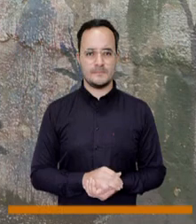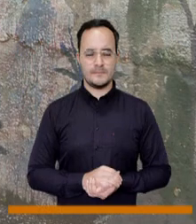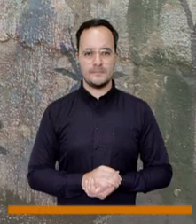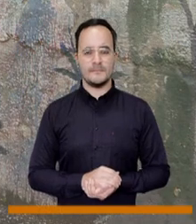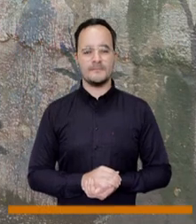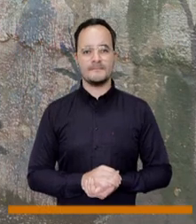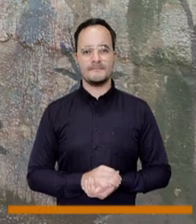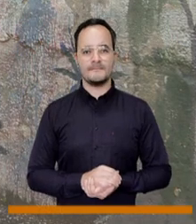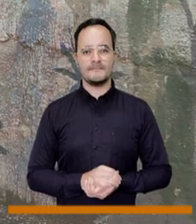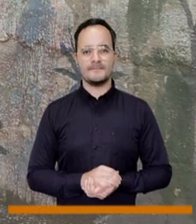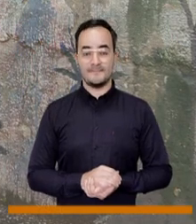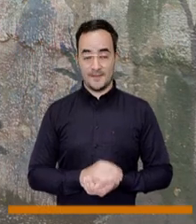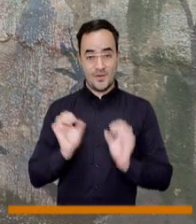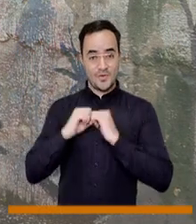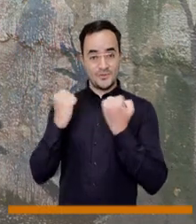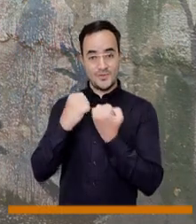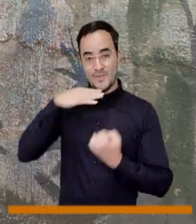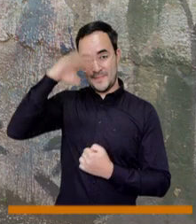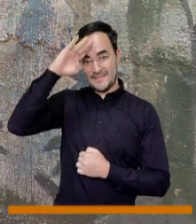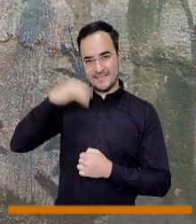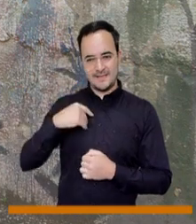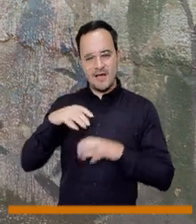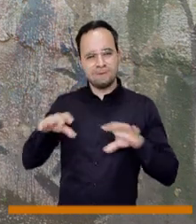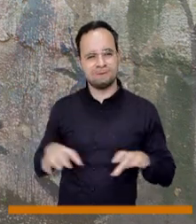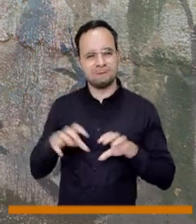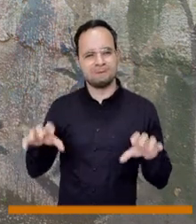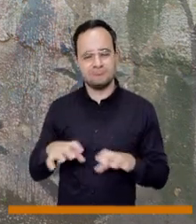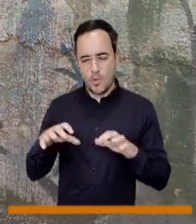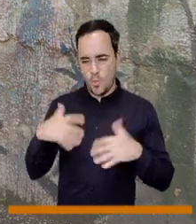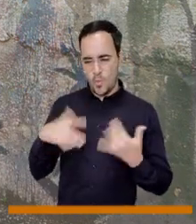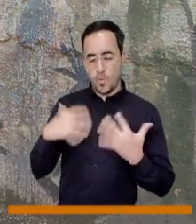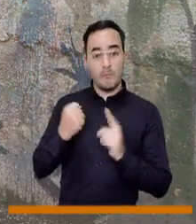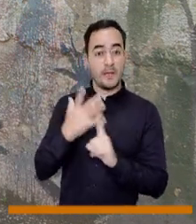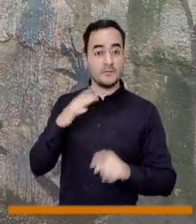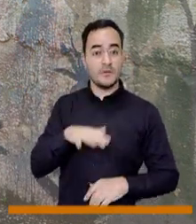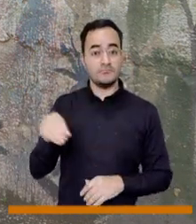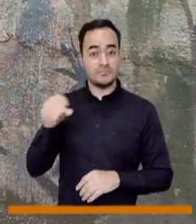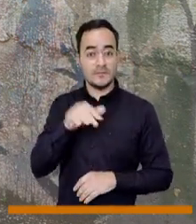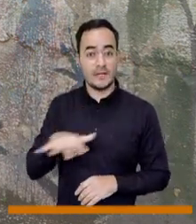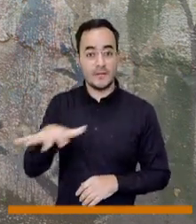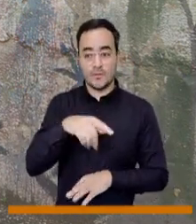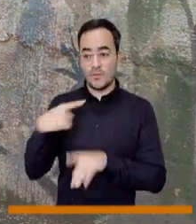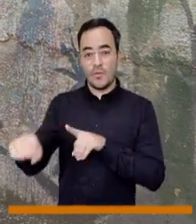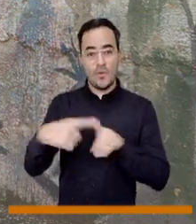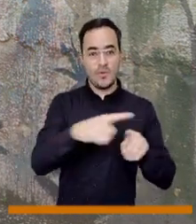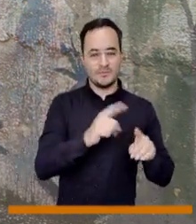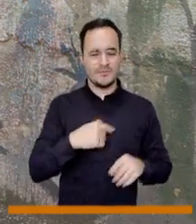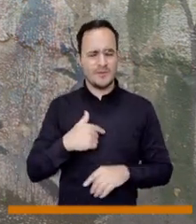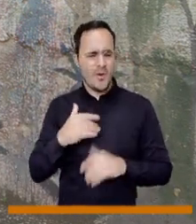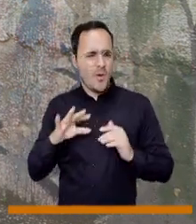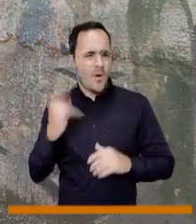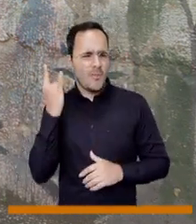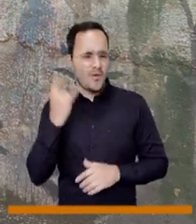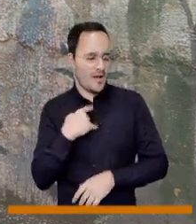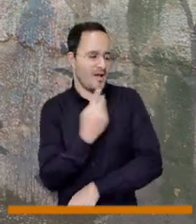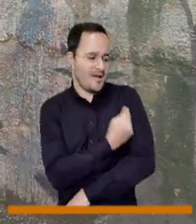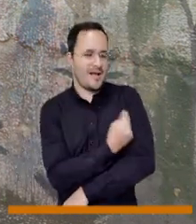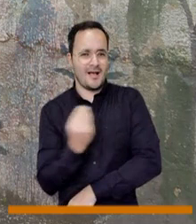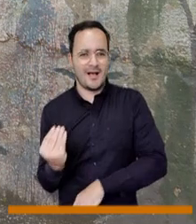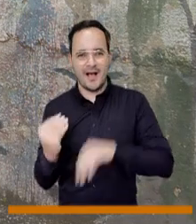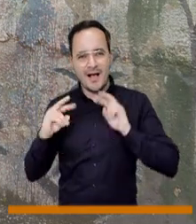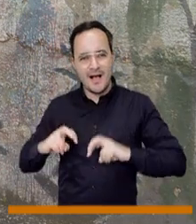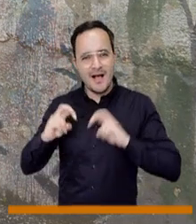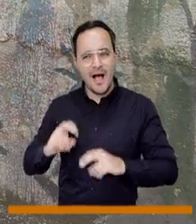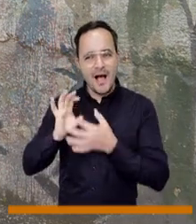La acción del Consejo de Medellín llega a sus territorios a través de las comisiones accidentales que analiza diversas situaciones. Por